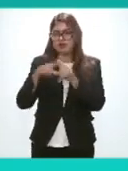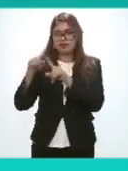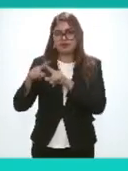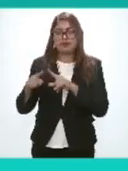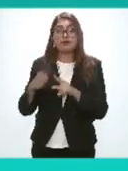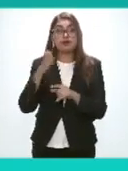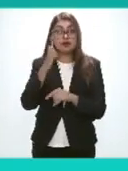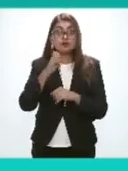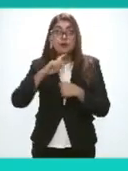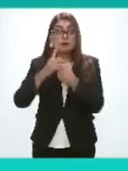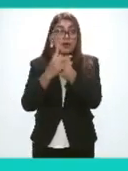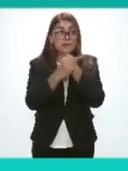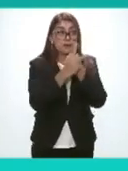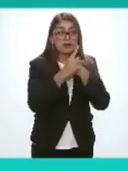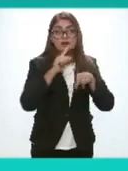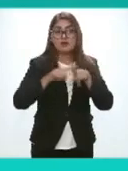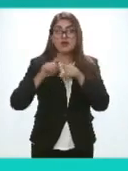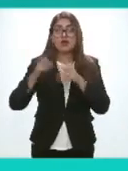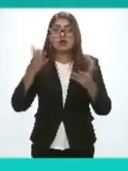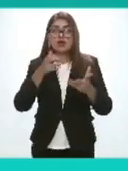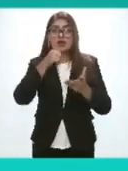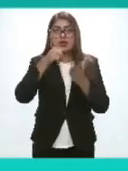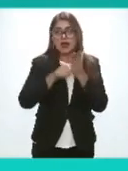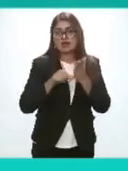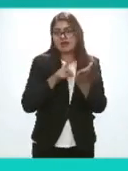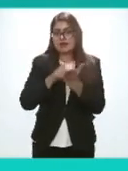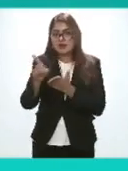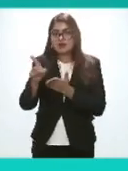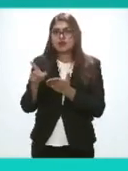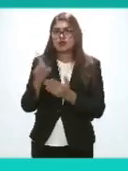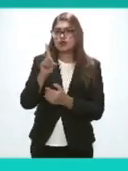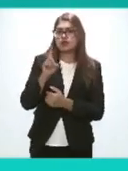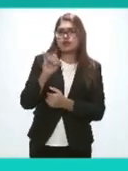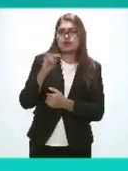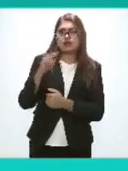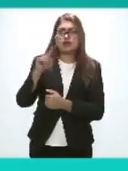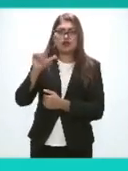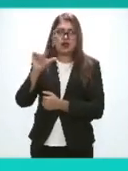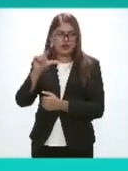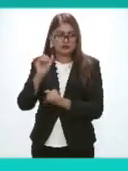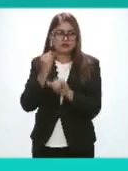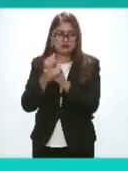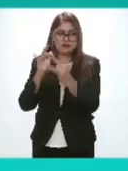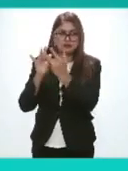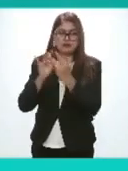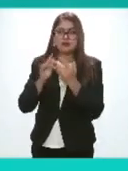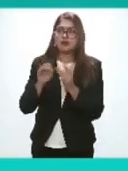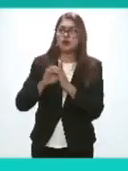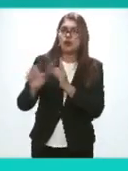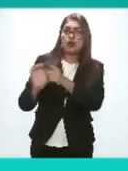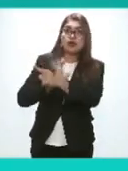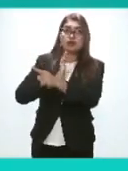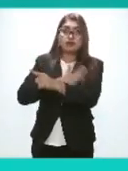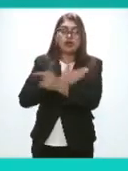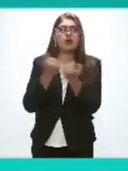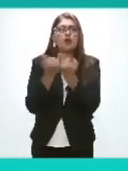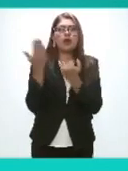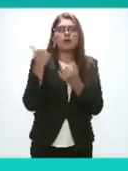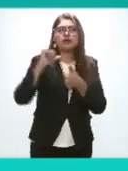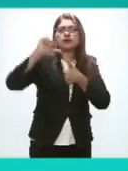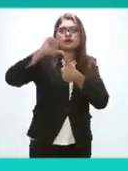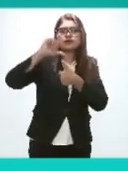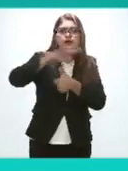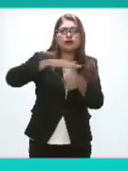países que han impulsado sus propias cartas de derechos digitales entre ellos España hace poco también fue aprobada la carta iberoamericana